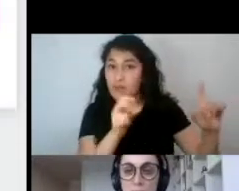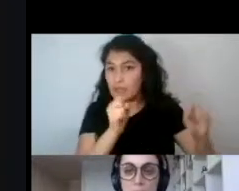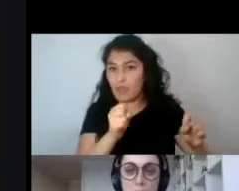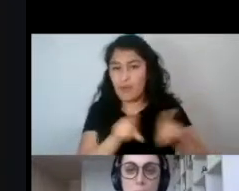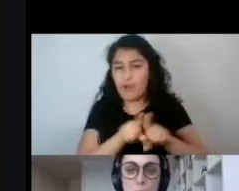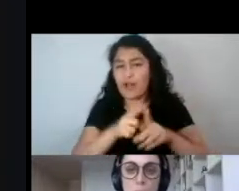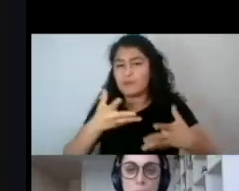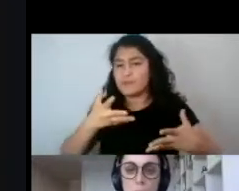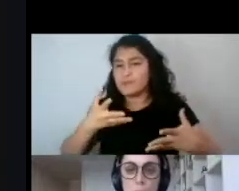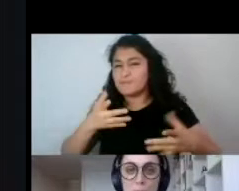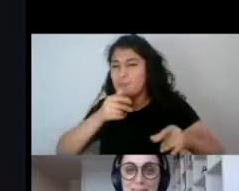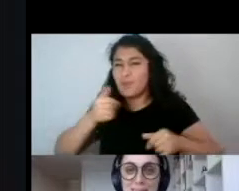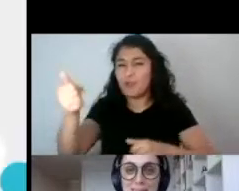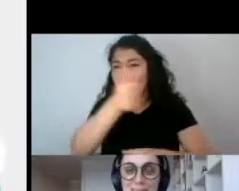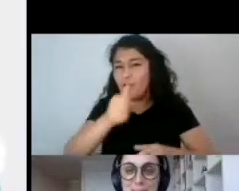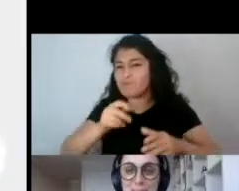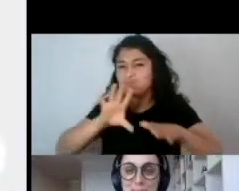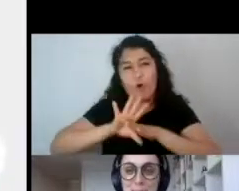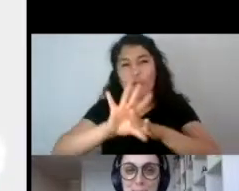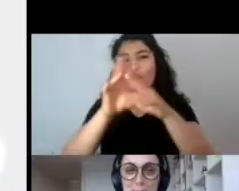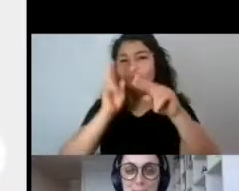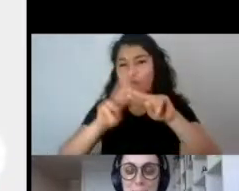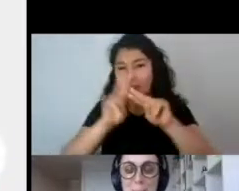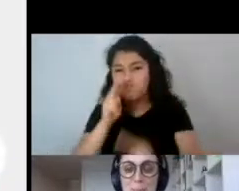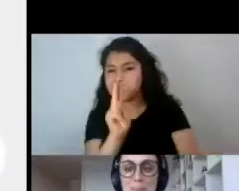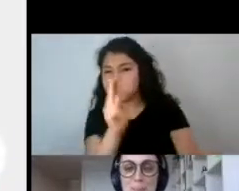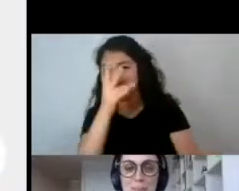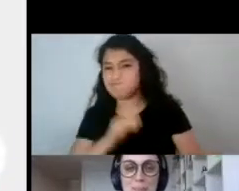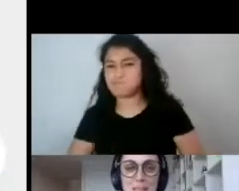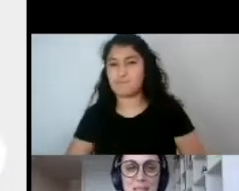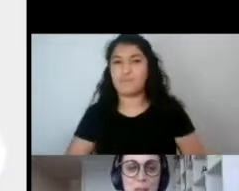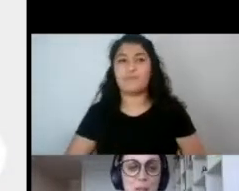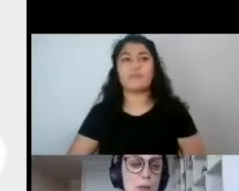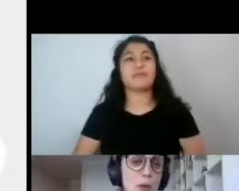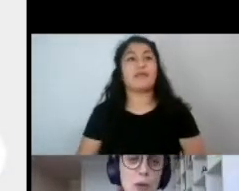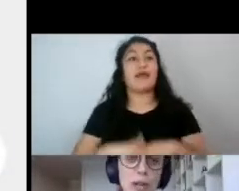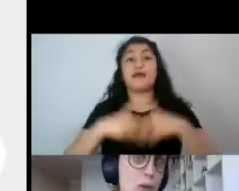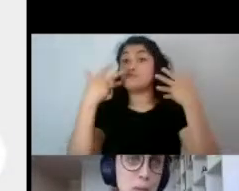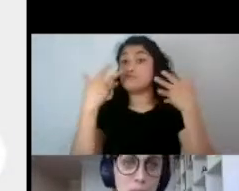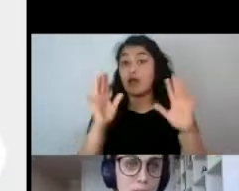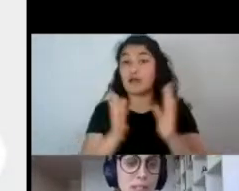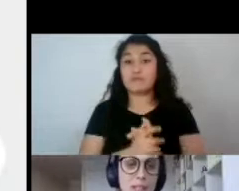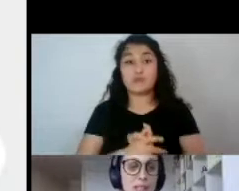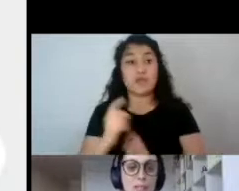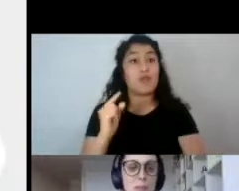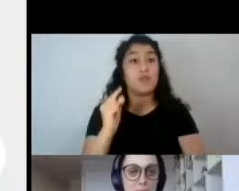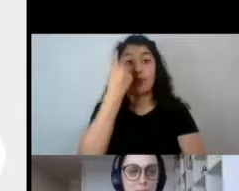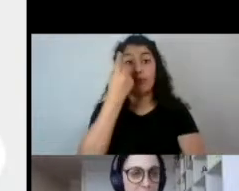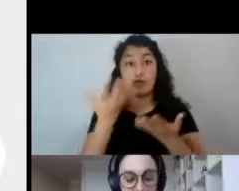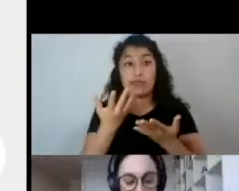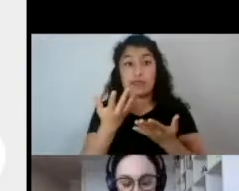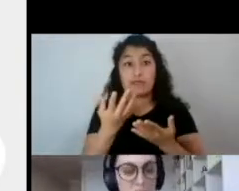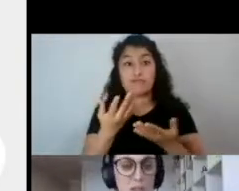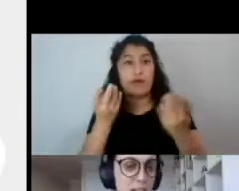juntos y juntas. Bien. Entonces, bueno, lo primero que vamos a